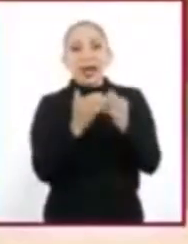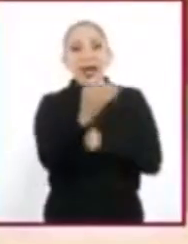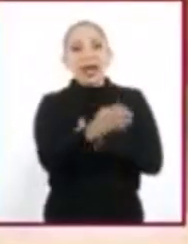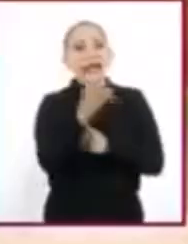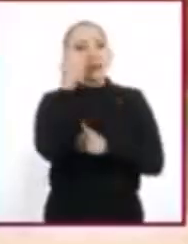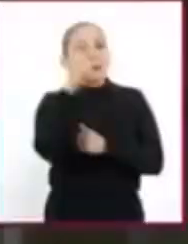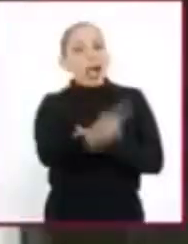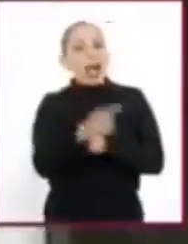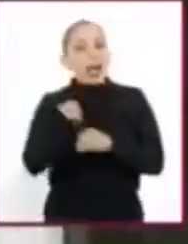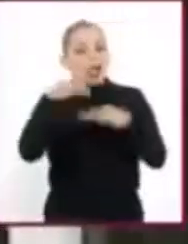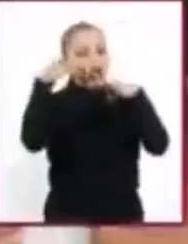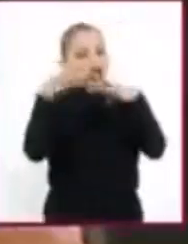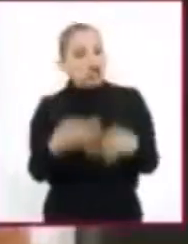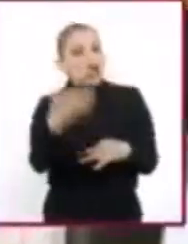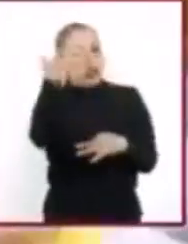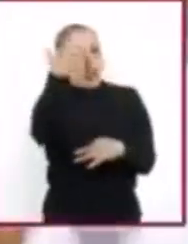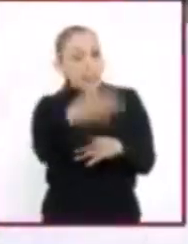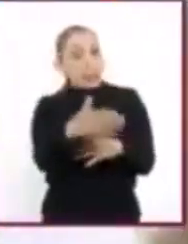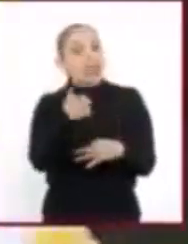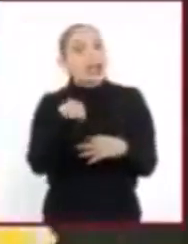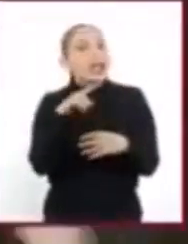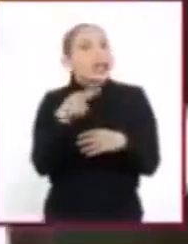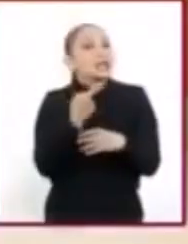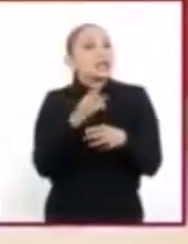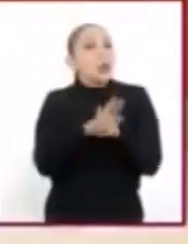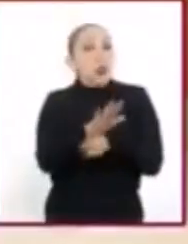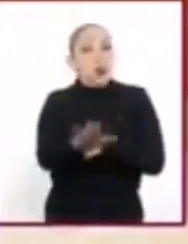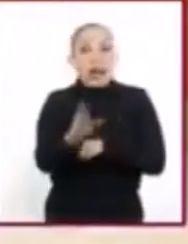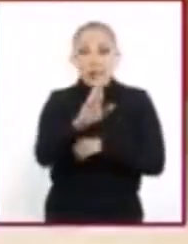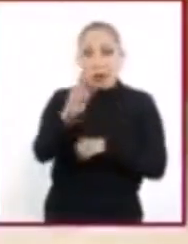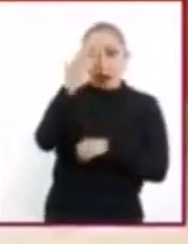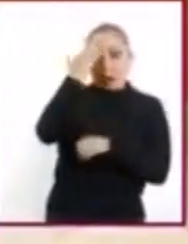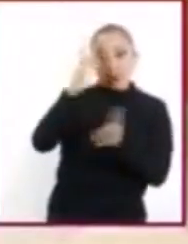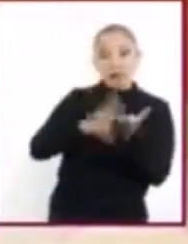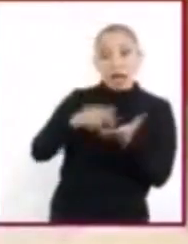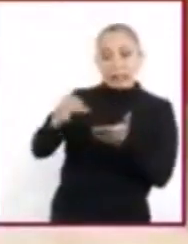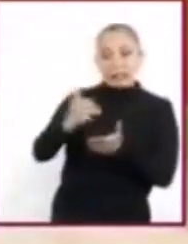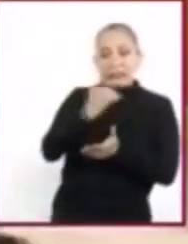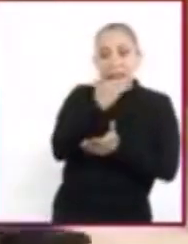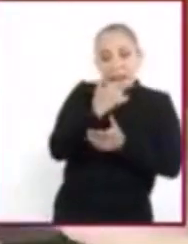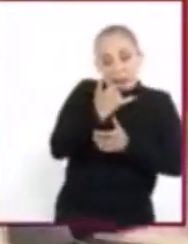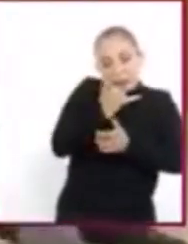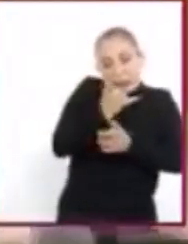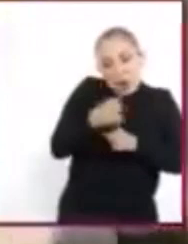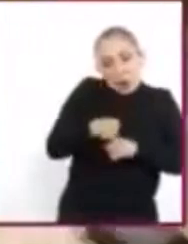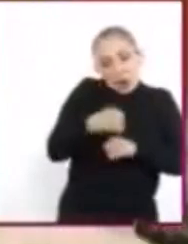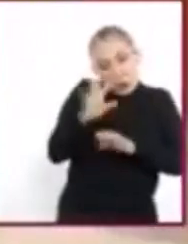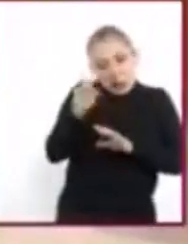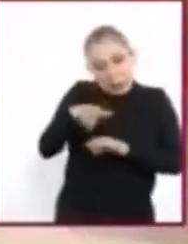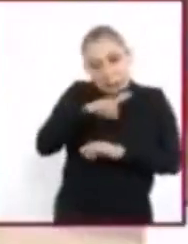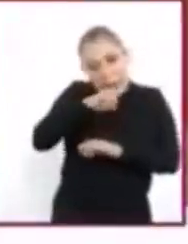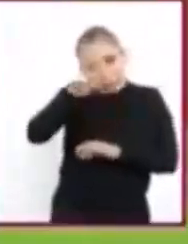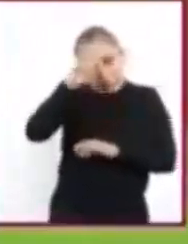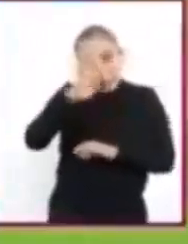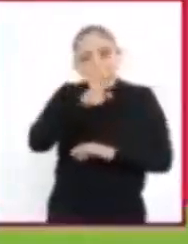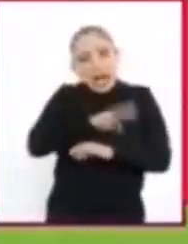primer paso en la obtención de un genuino saber reside habitualmente en el reconocimiento del error y la ignorancia como tales.